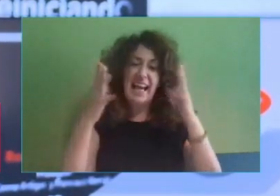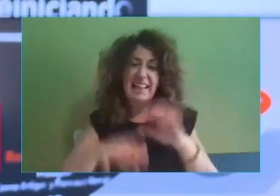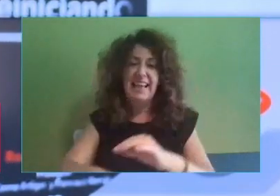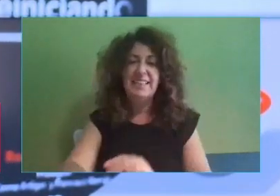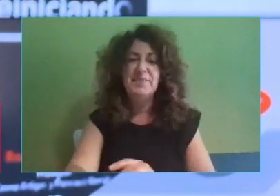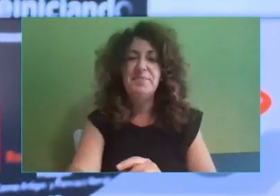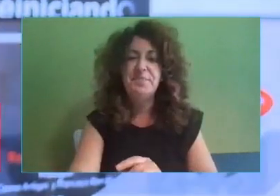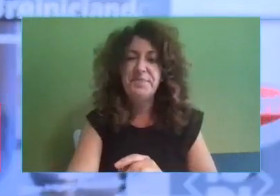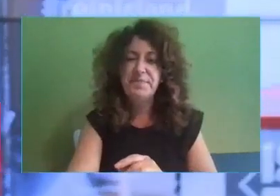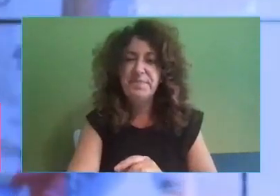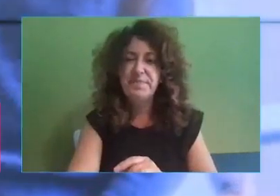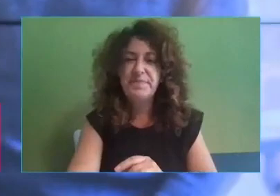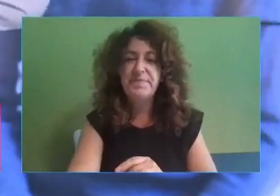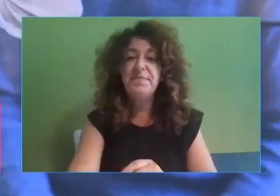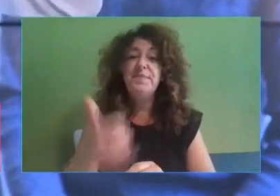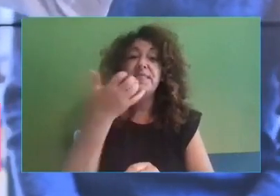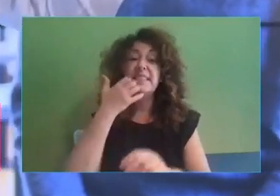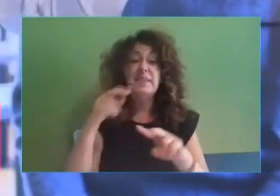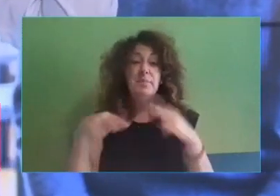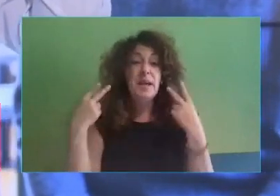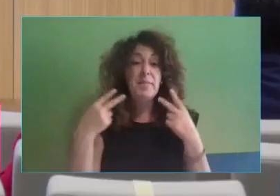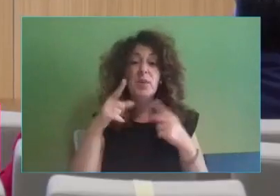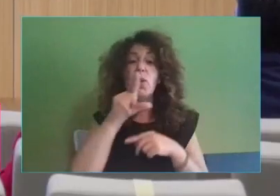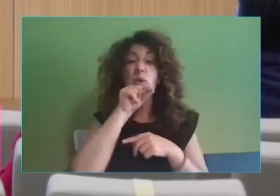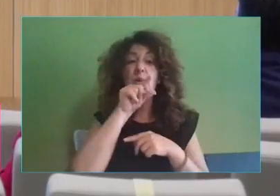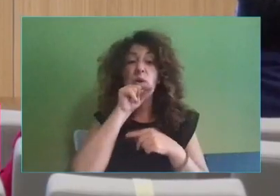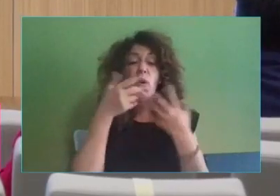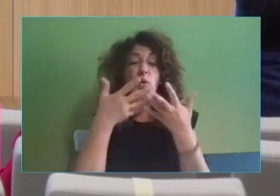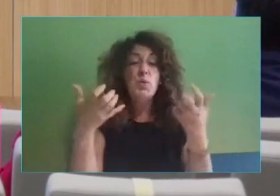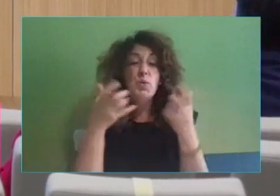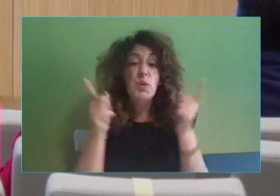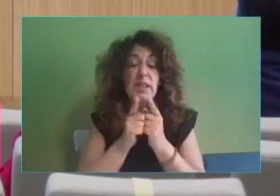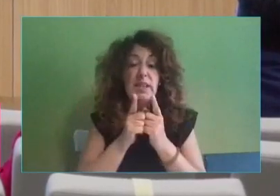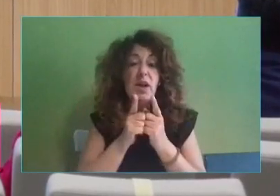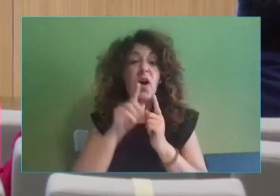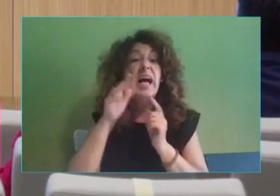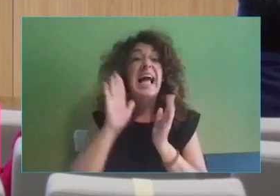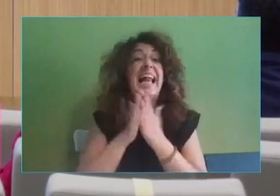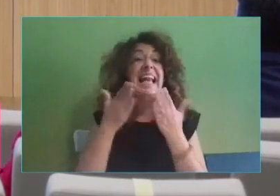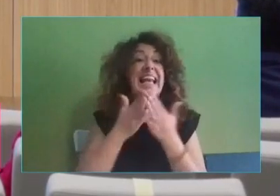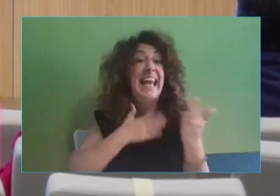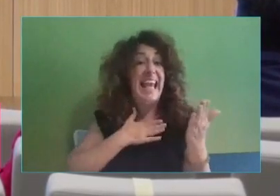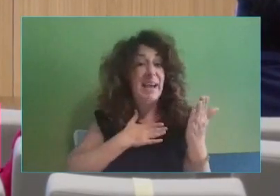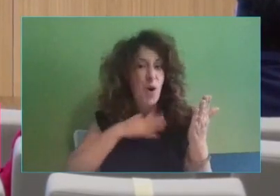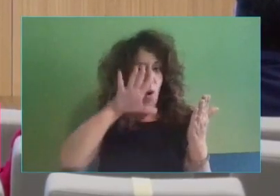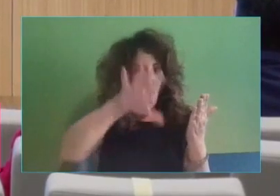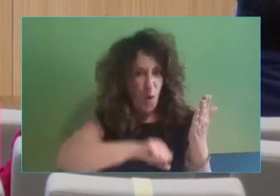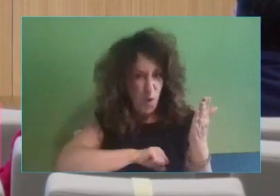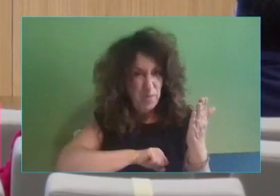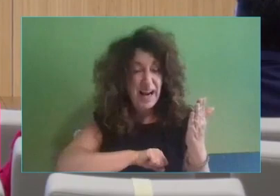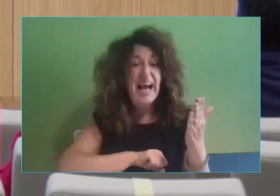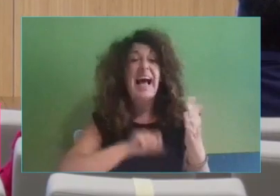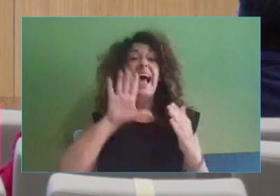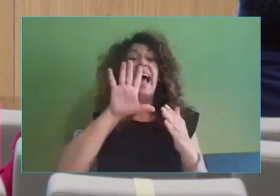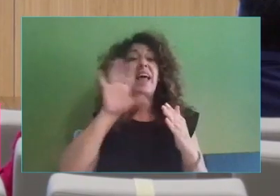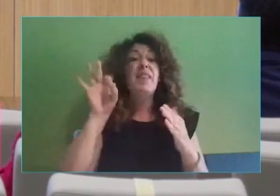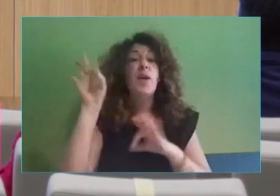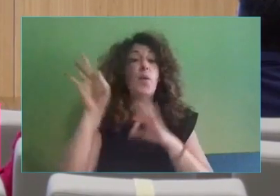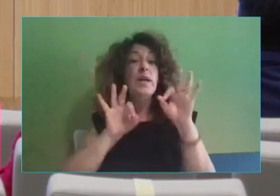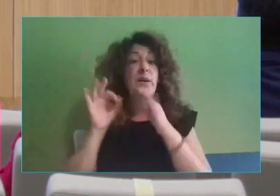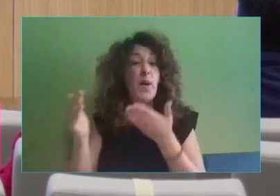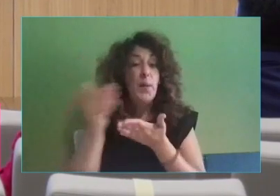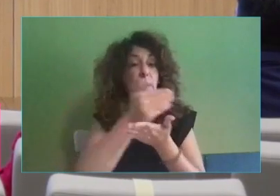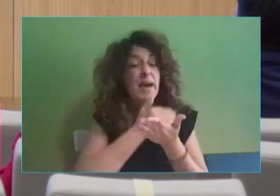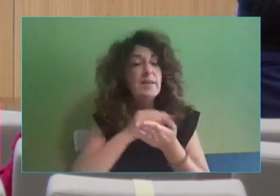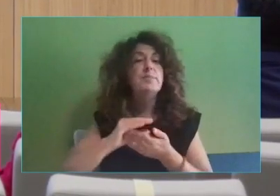Y si me permites un último tuit, comprad este libro porque además el 50% de los beneficios se donan a la Fundación Ana